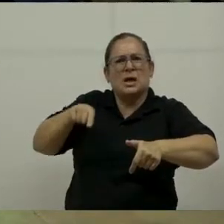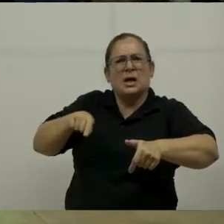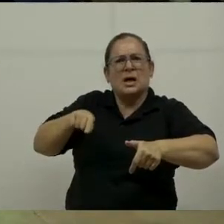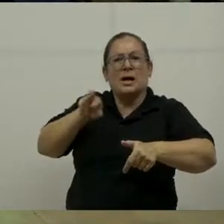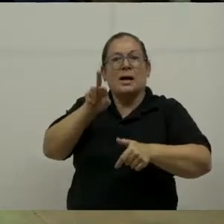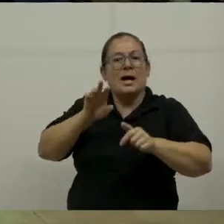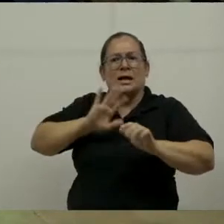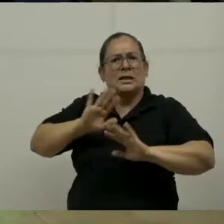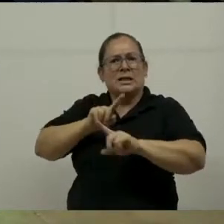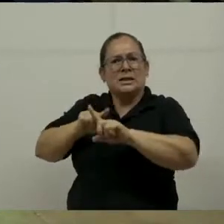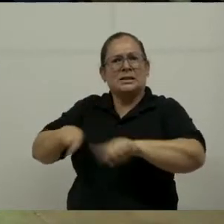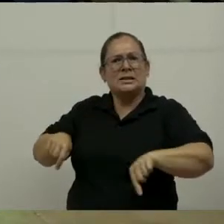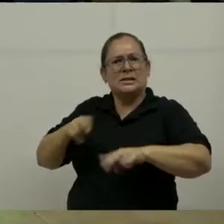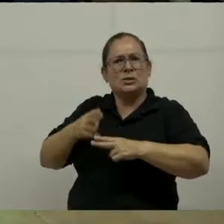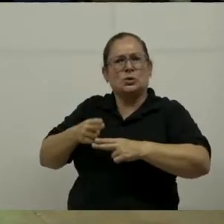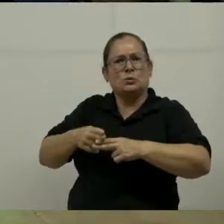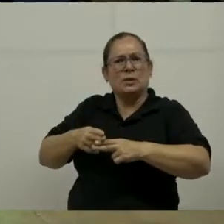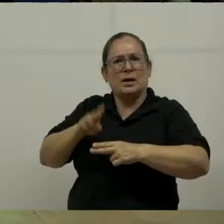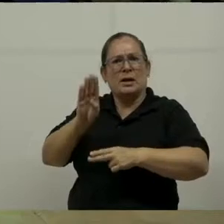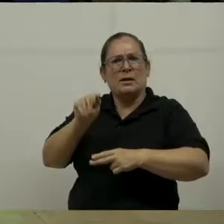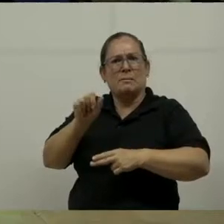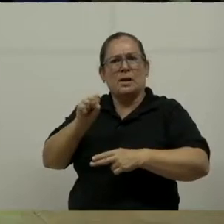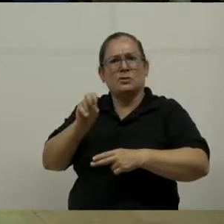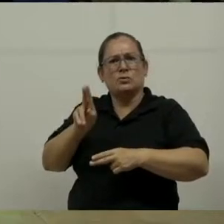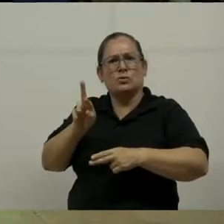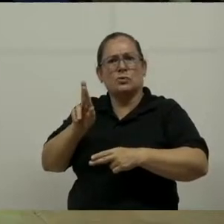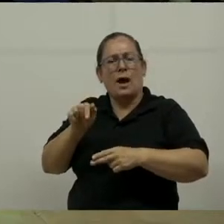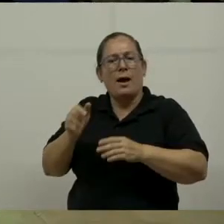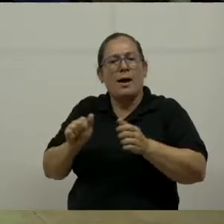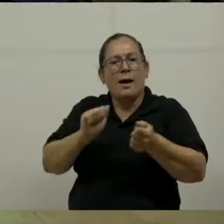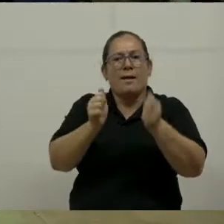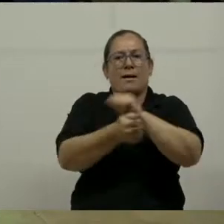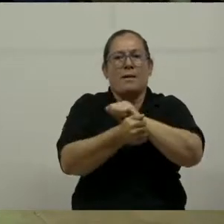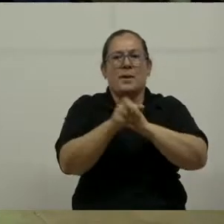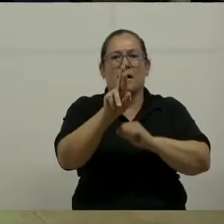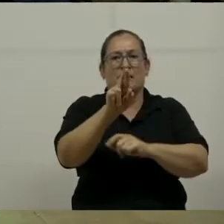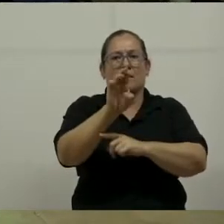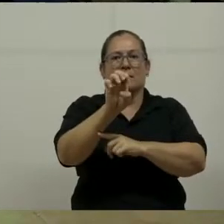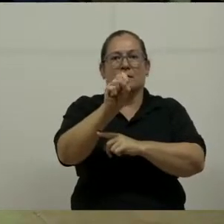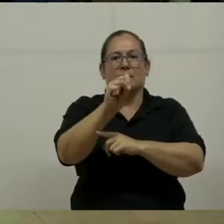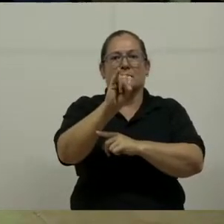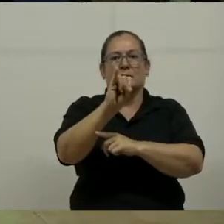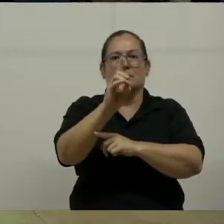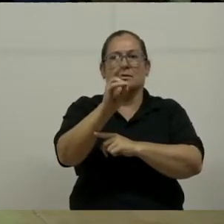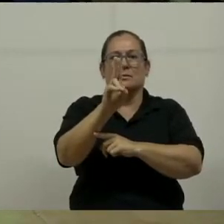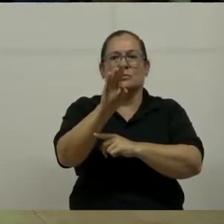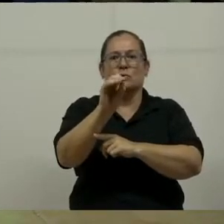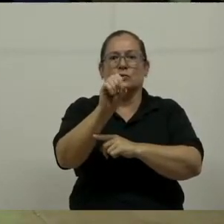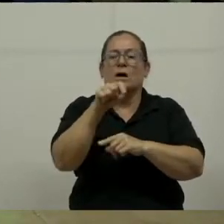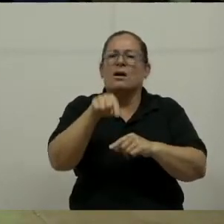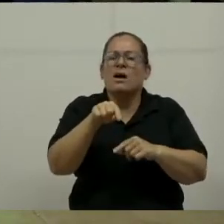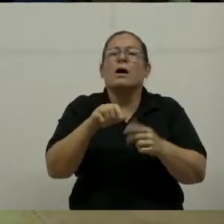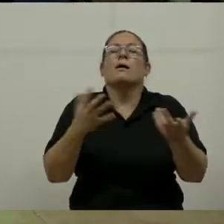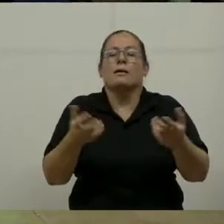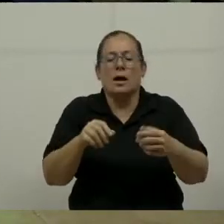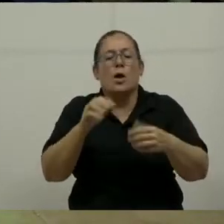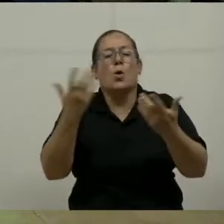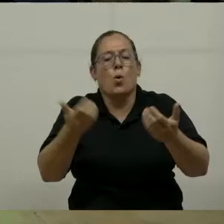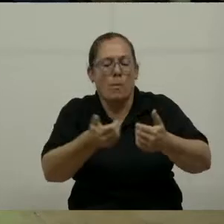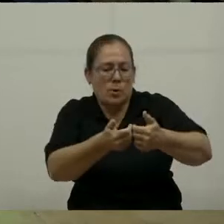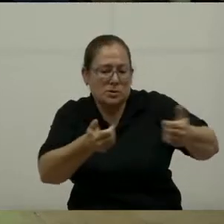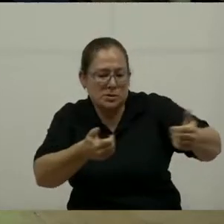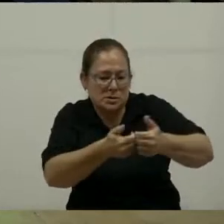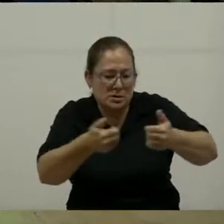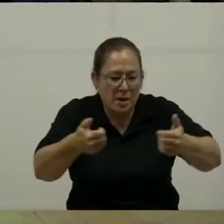hablamos de residuos. Que hay que reciclarlos, hay que repararlos, hay que reutilizarlos. Y en eso consiste la economía